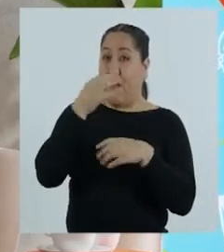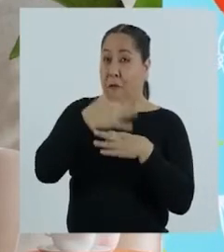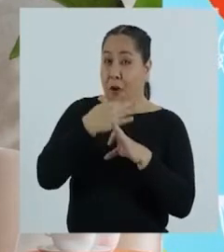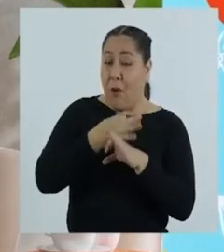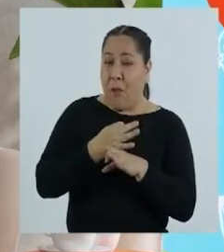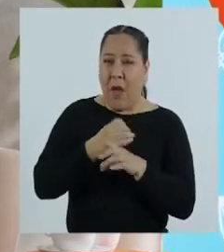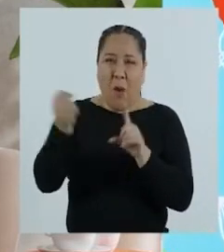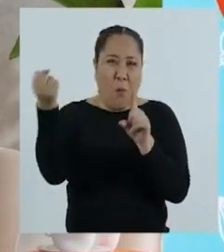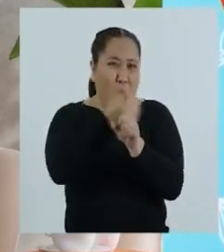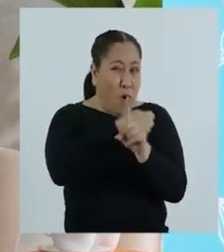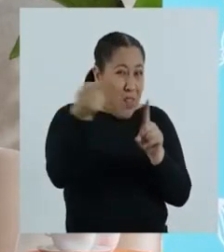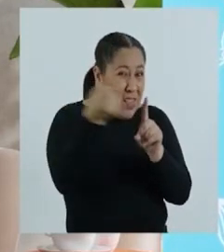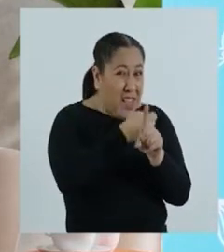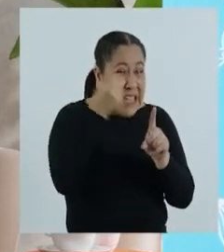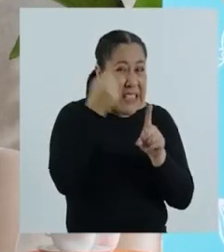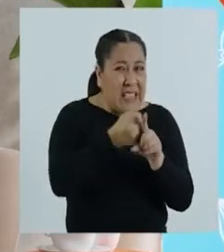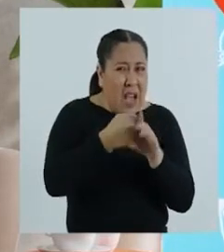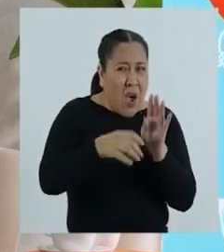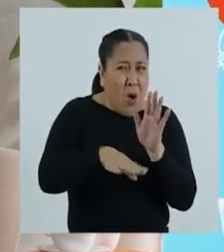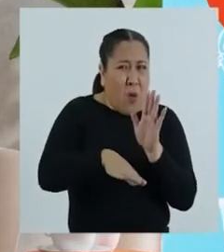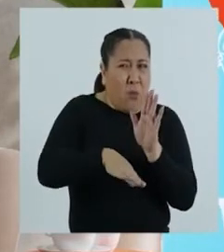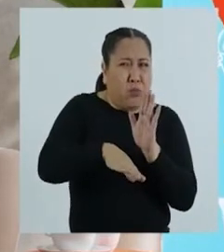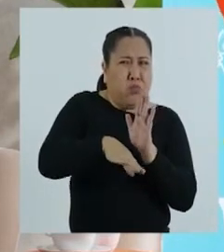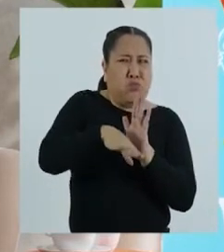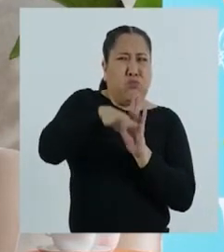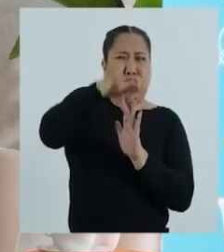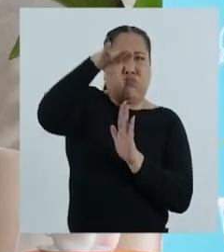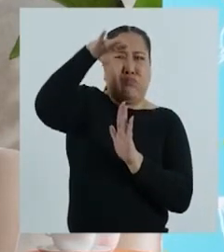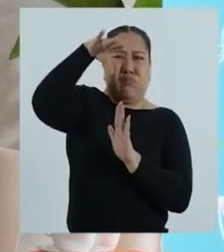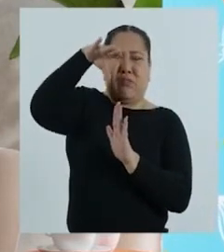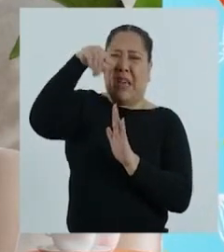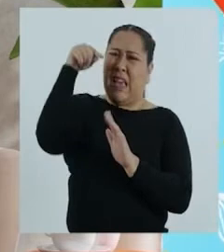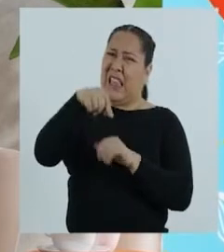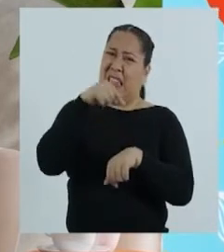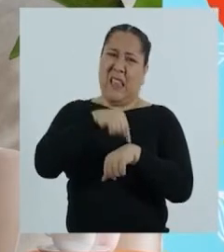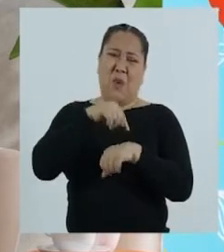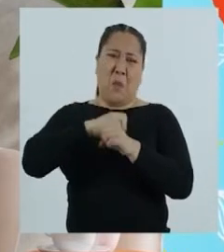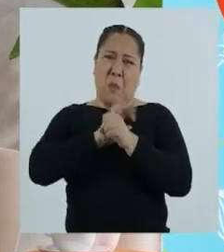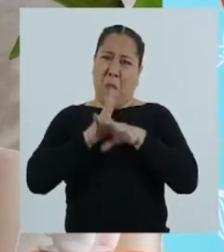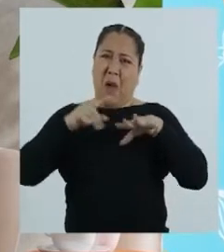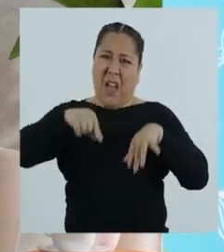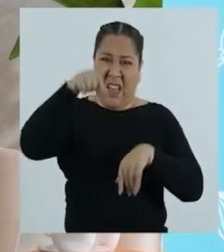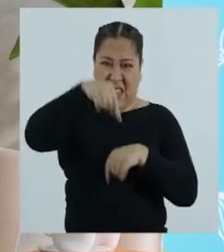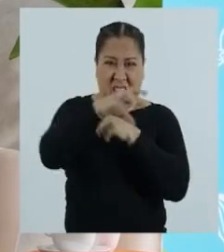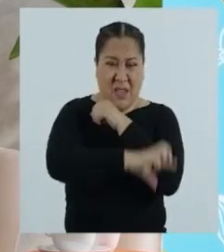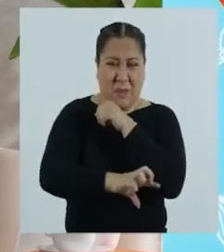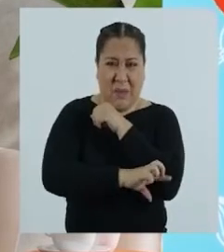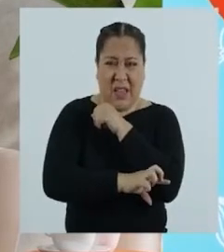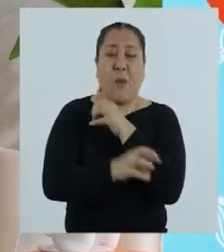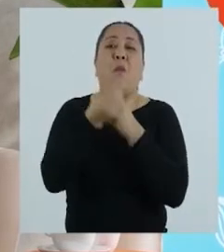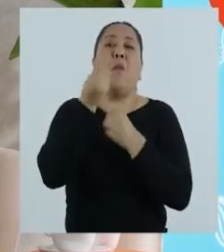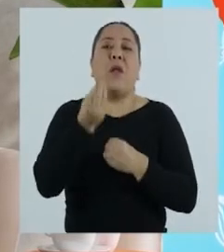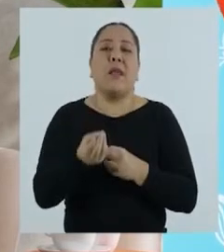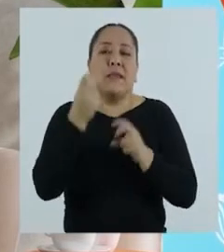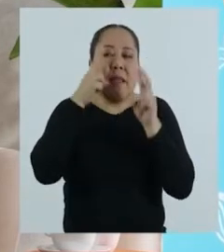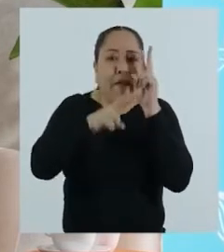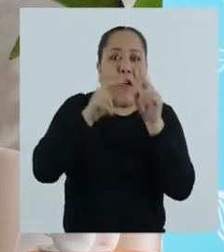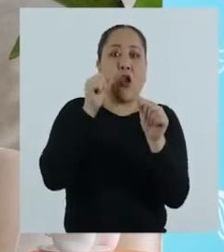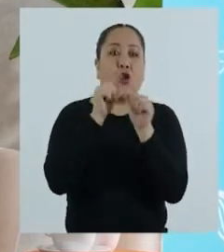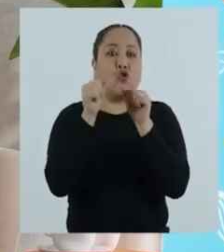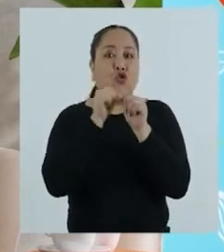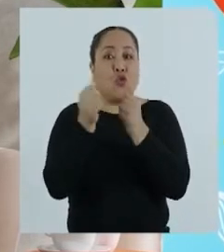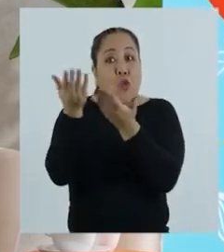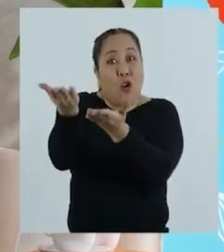situación de violencia se ha incrementado durante la pandemia en nuestro país. Esta situación se puede